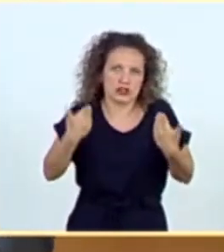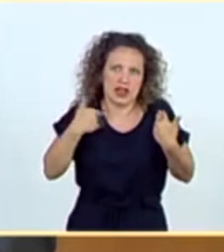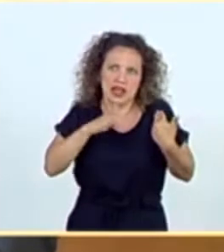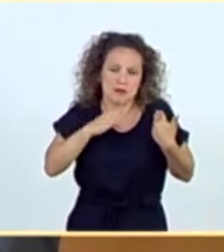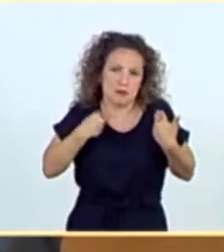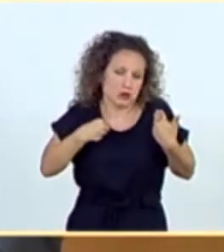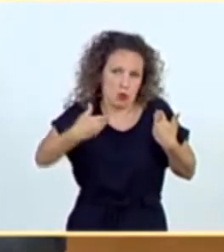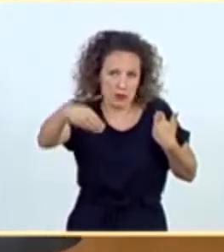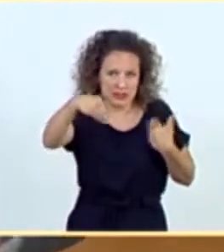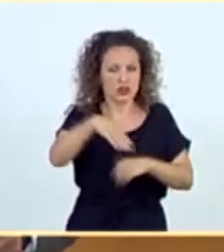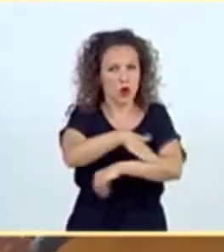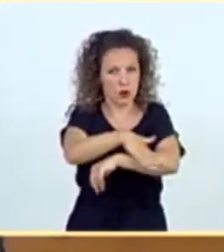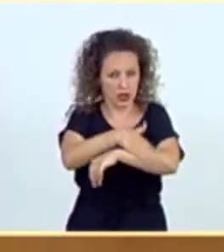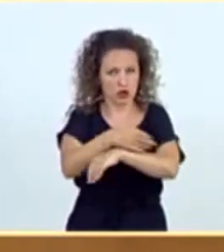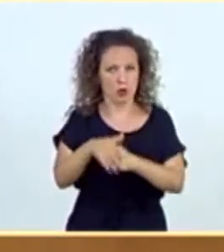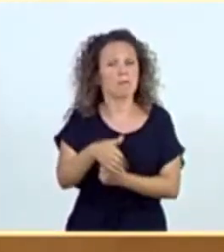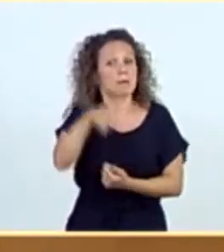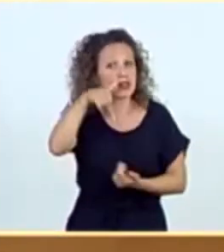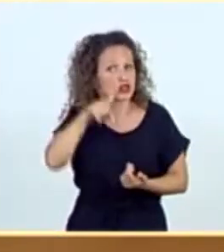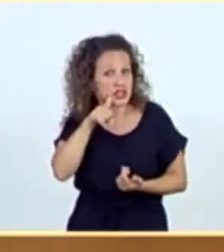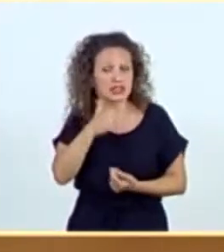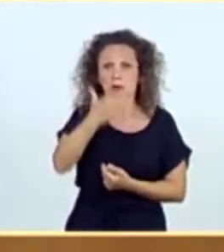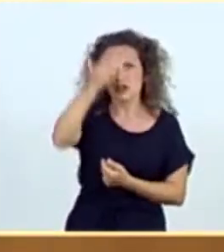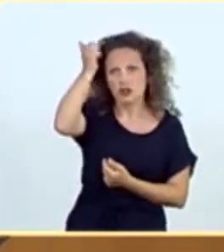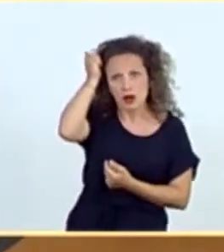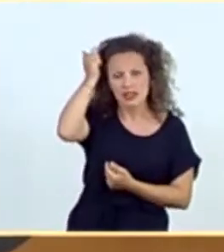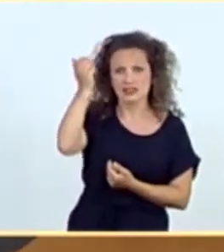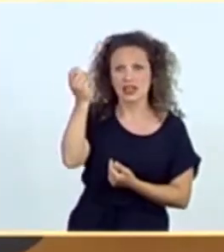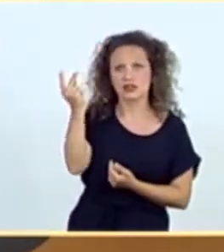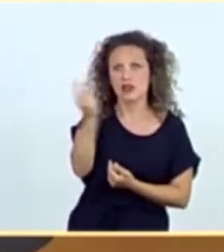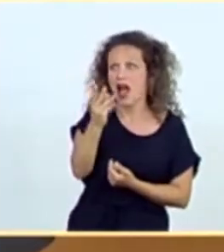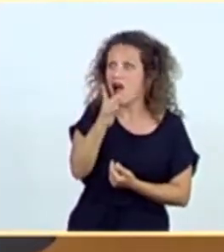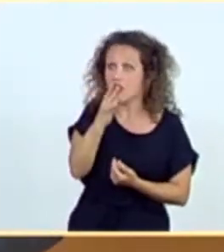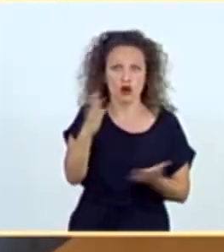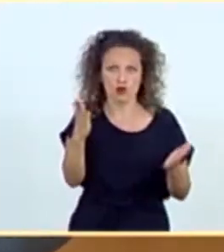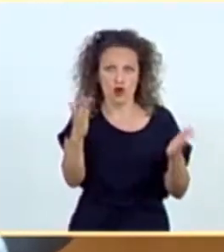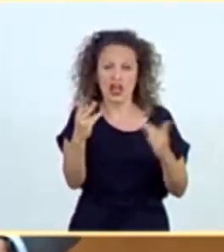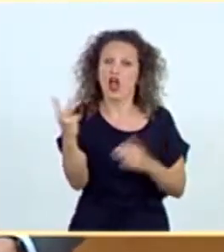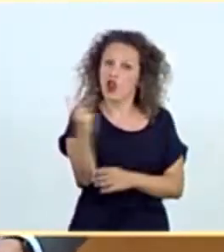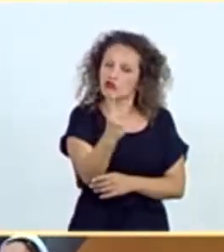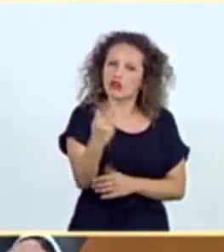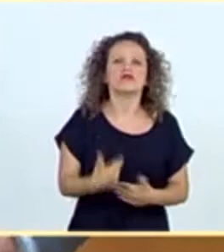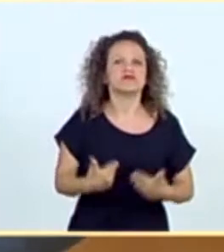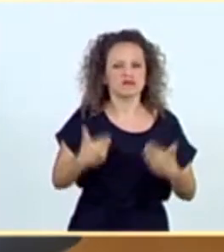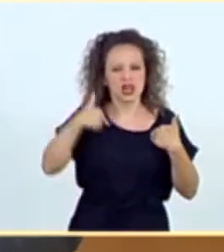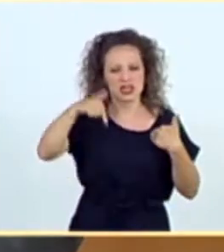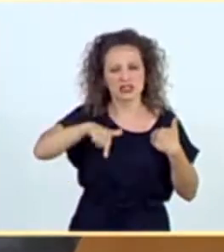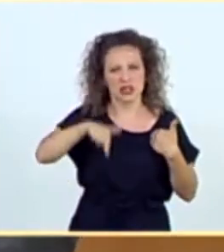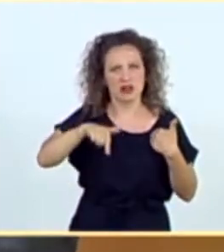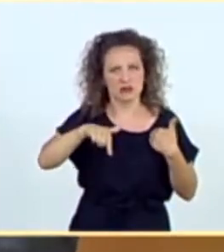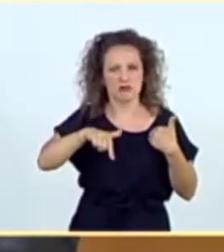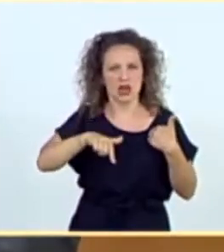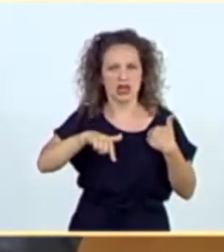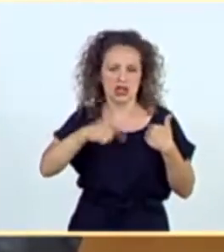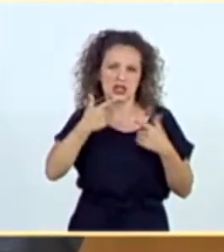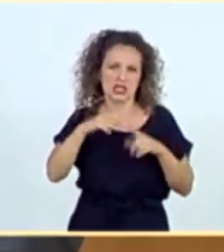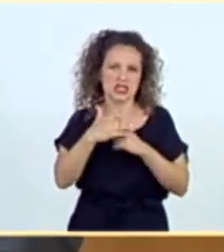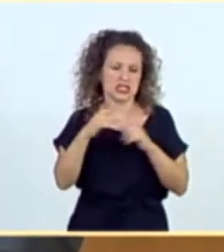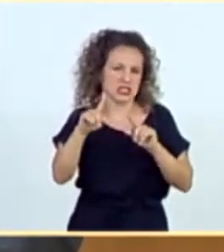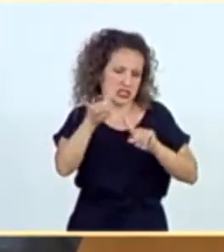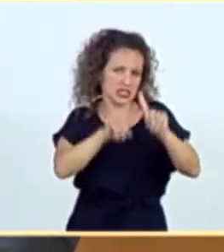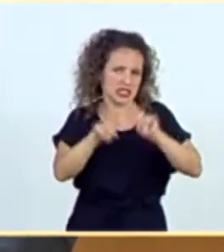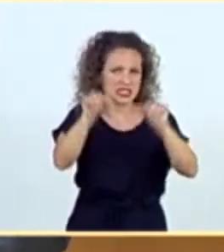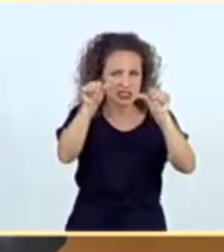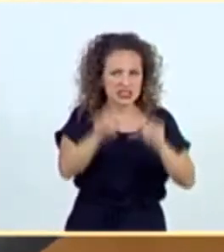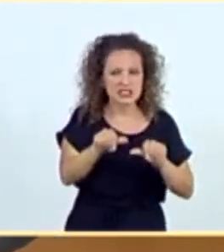el presidente del Gobierno. Pedro Sánchez y Pablo Iglesias, que ahora no están, son los responsables de la gravedad de esta crisis y de la mala gestión llevada a cabo.